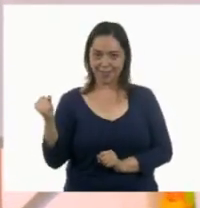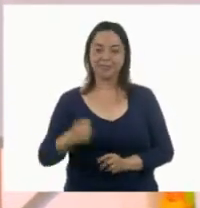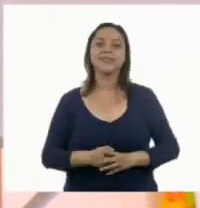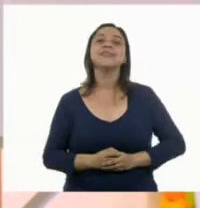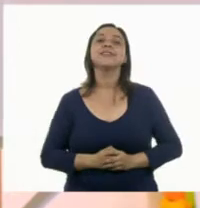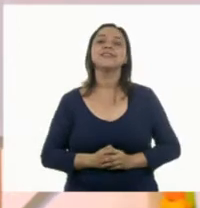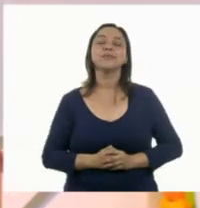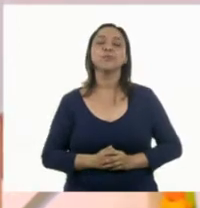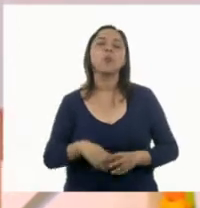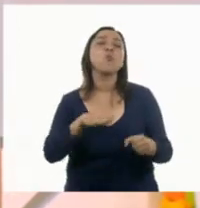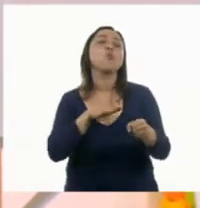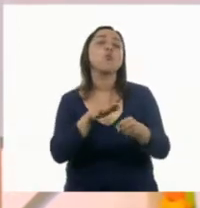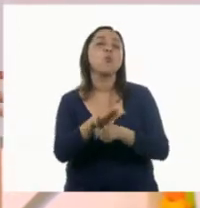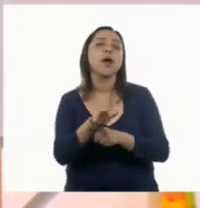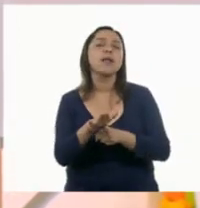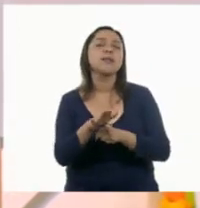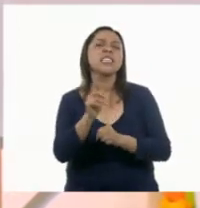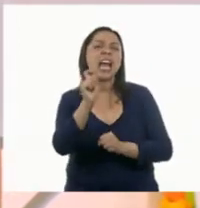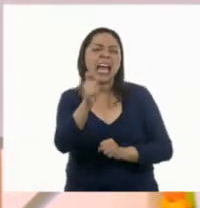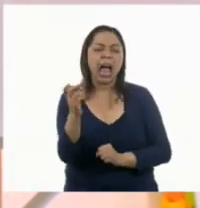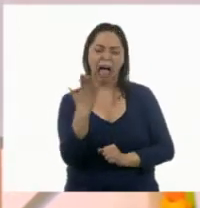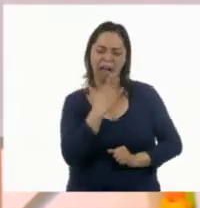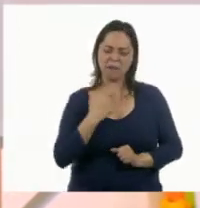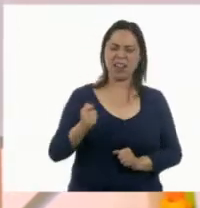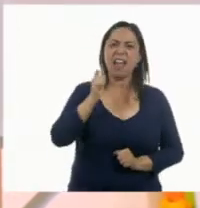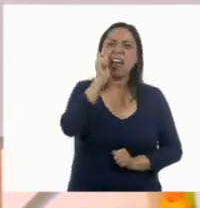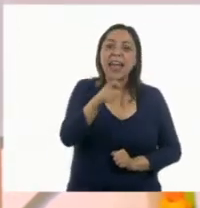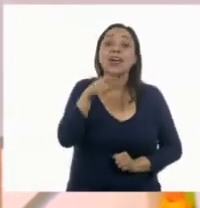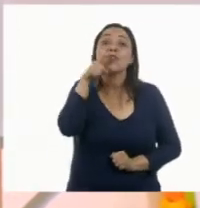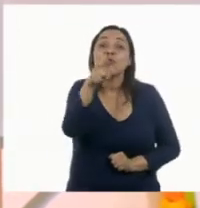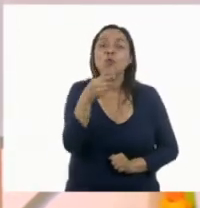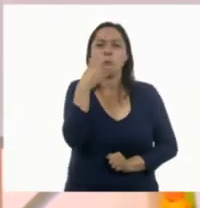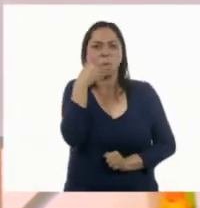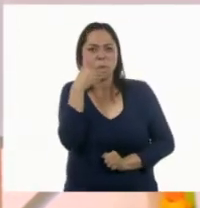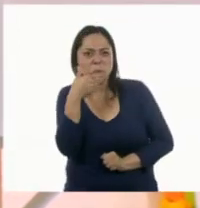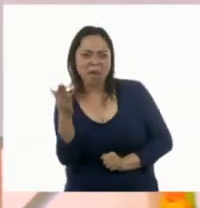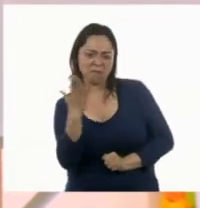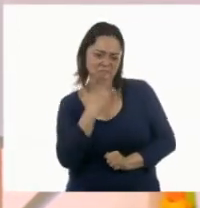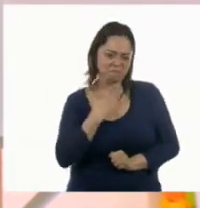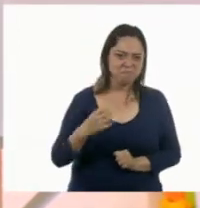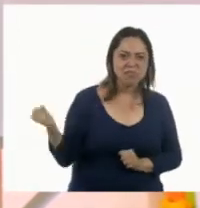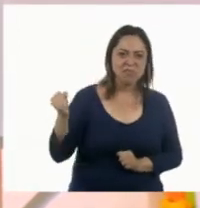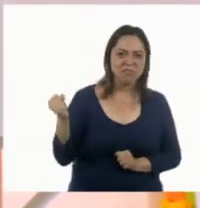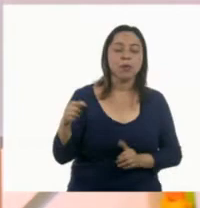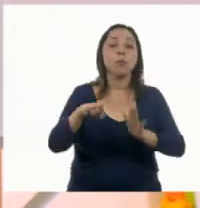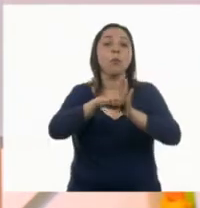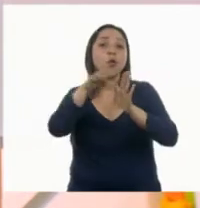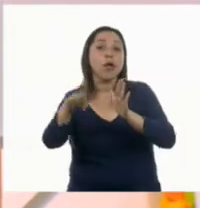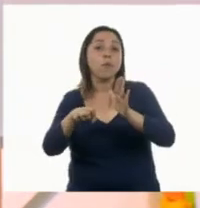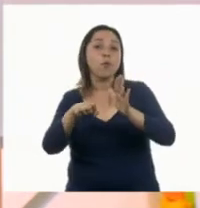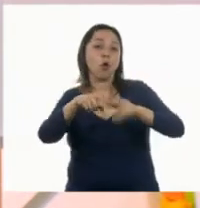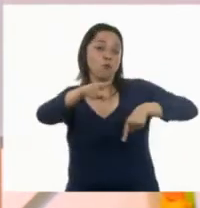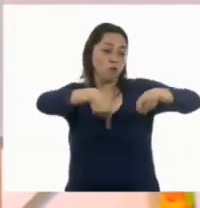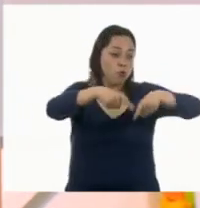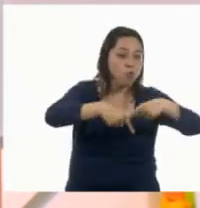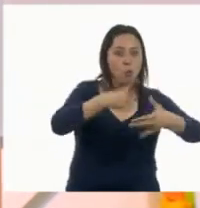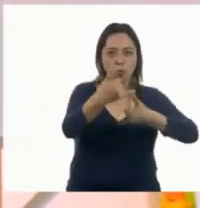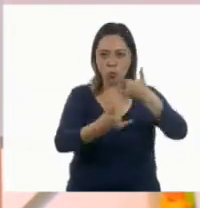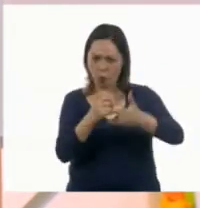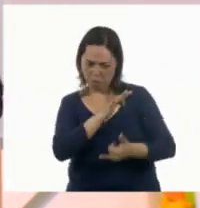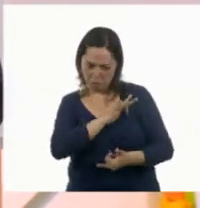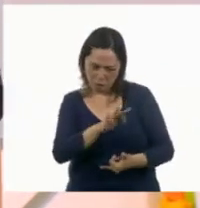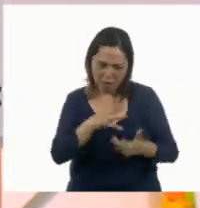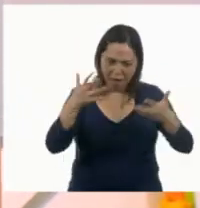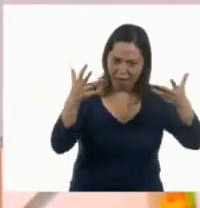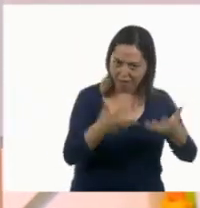habilidades son las cosas para lo que tú eres bueno. Puedes ser hábil para jugar fútbol o puedes